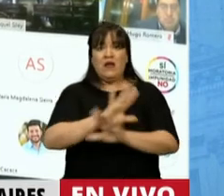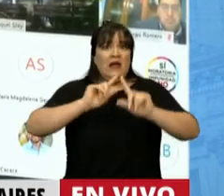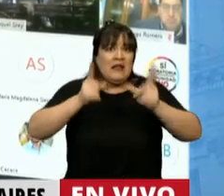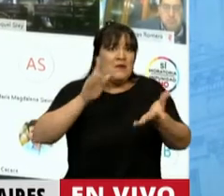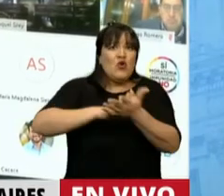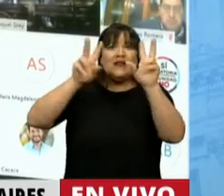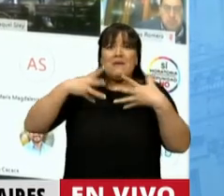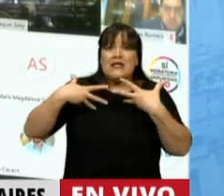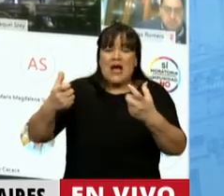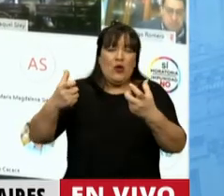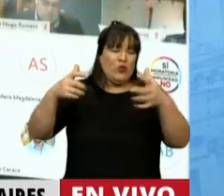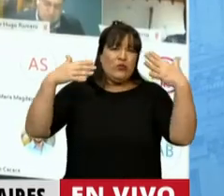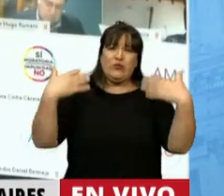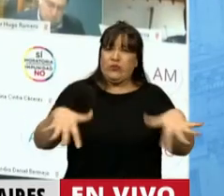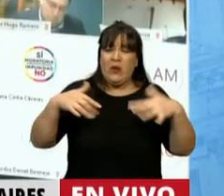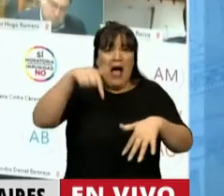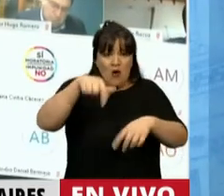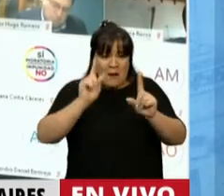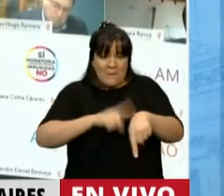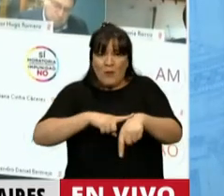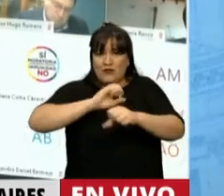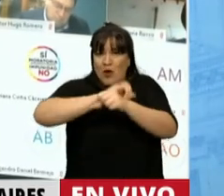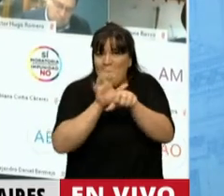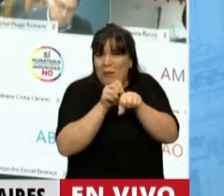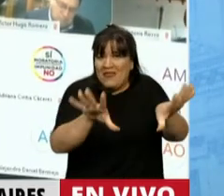la salud. Estamos en el medio de una pandemia.